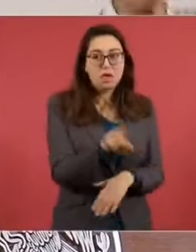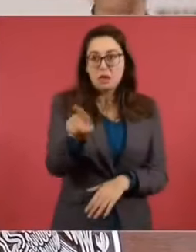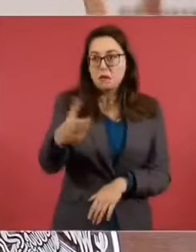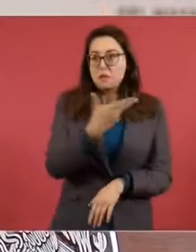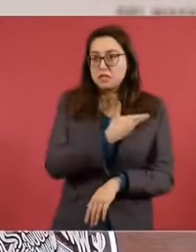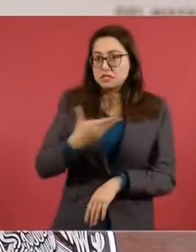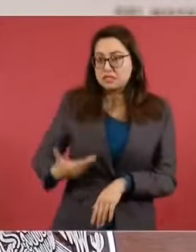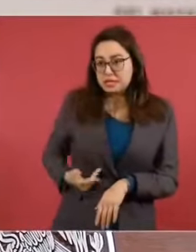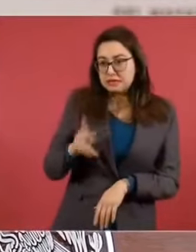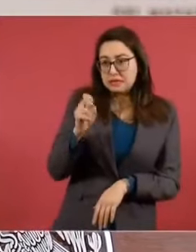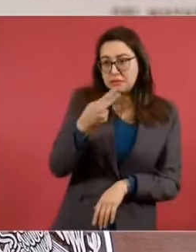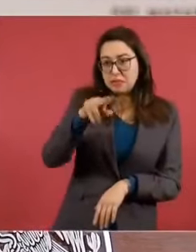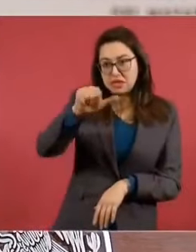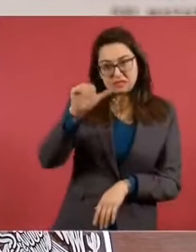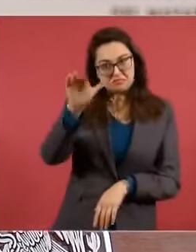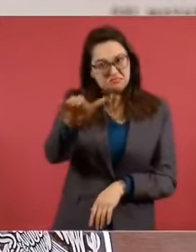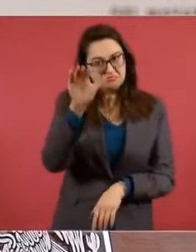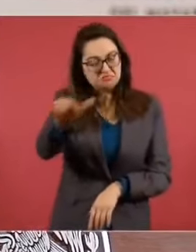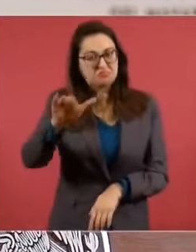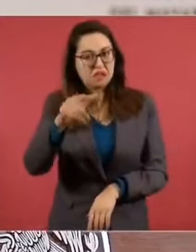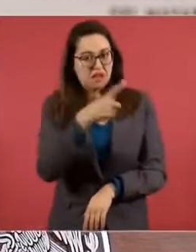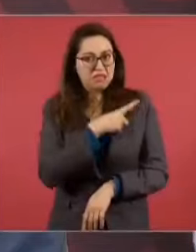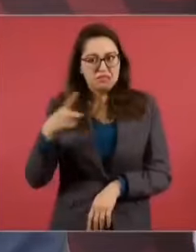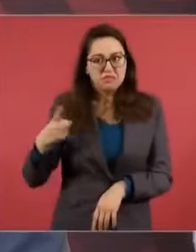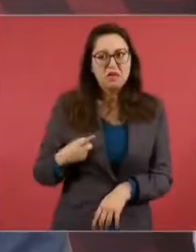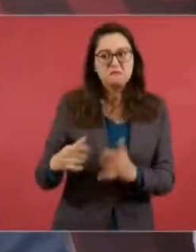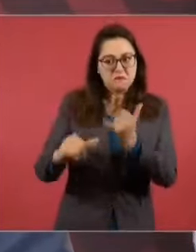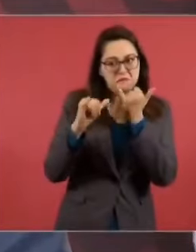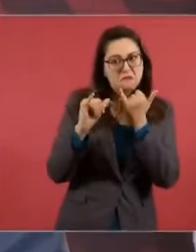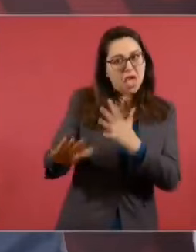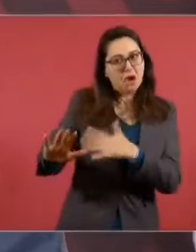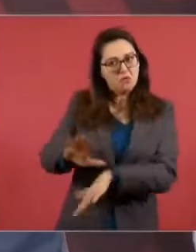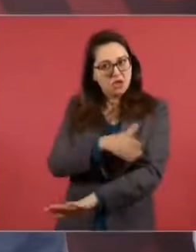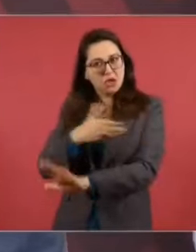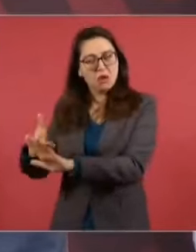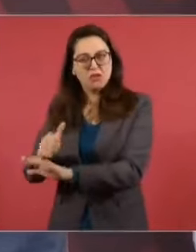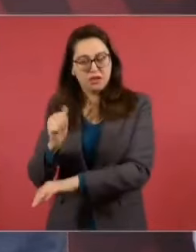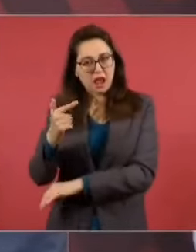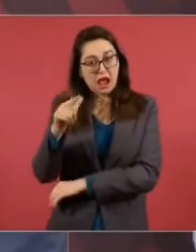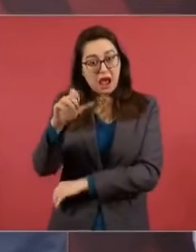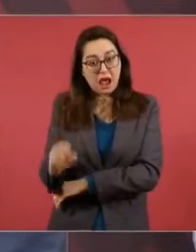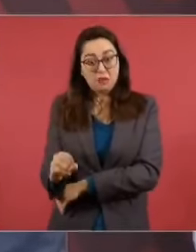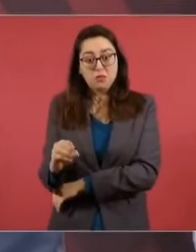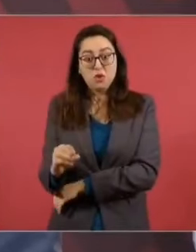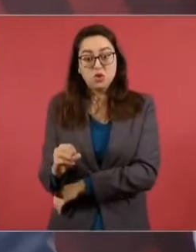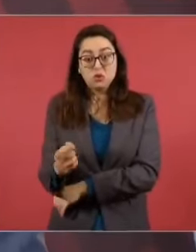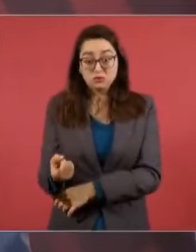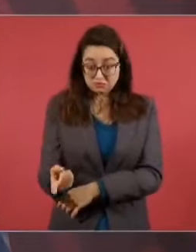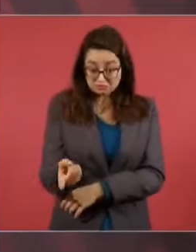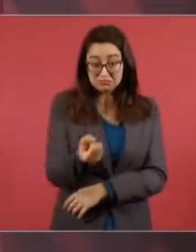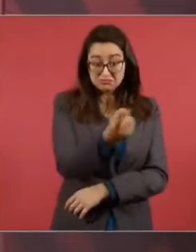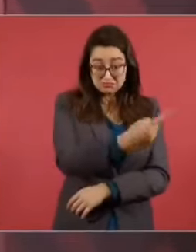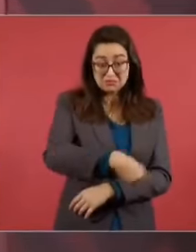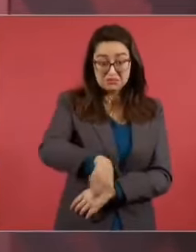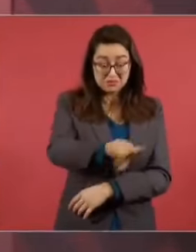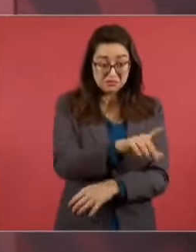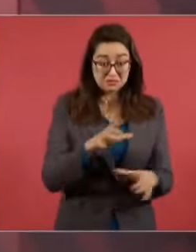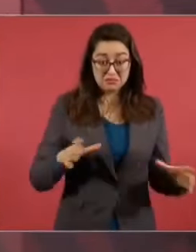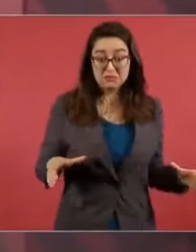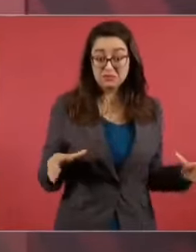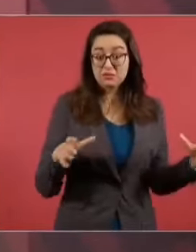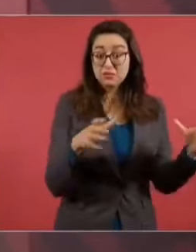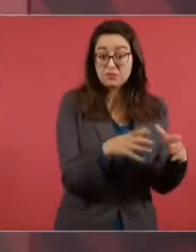todo ese grupo, para pedirle que declinara MIT